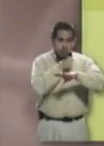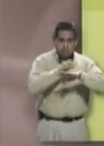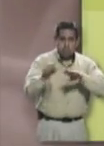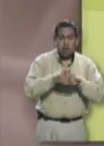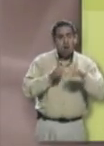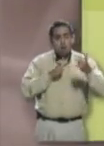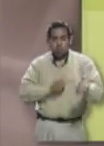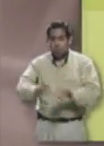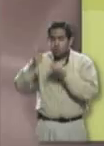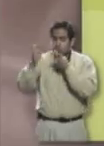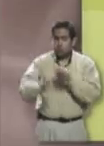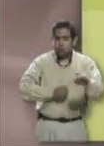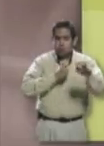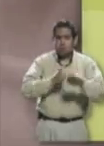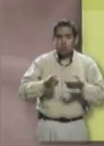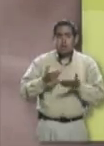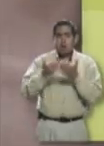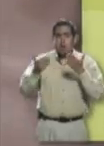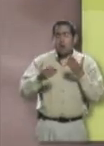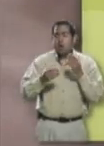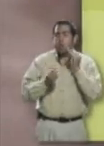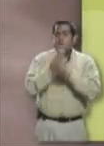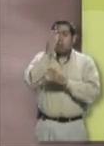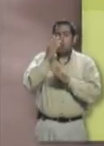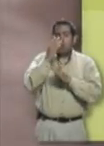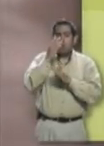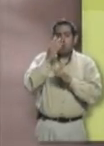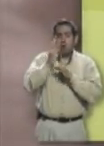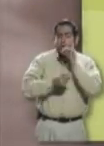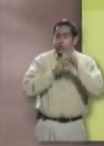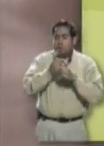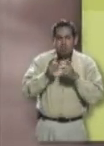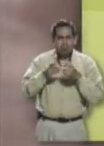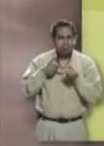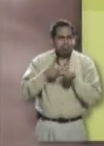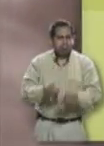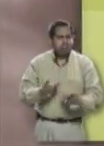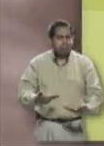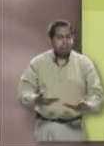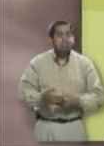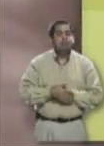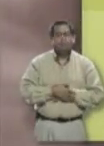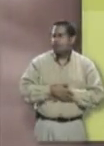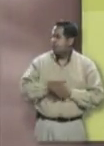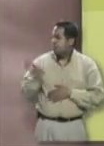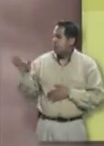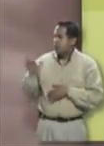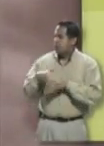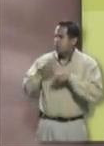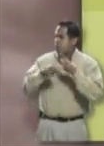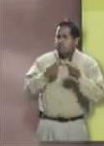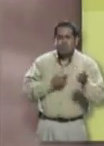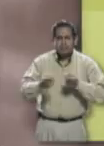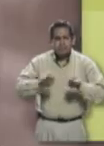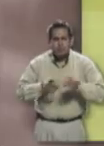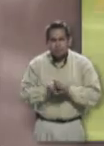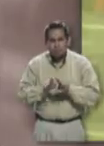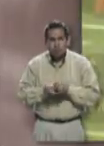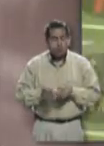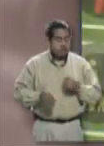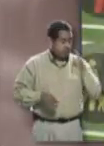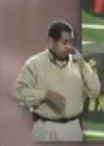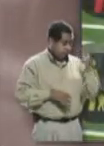mesa, patinaje sobre hielo y ahora el deporte nuevo que es la entrada deportiva. Ah, mira, muy bien. ¿Y qué te llegó al patinaje?